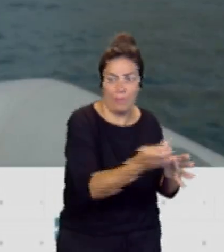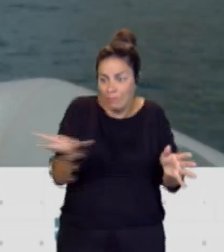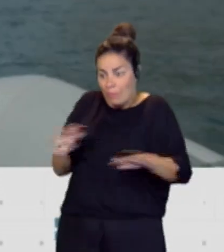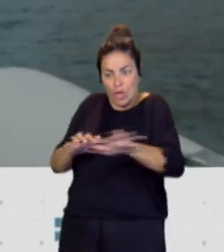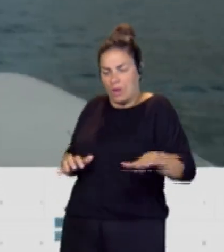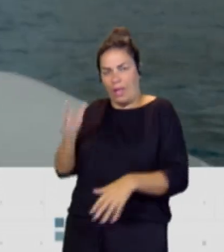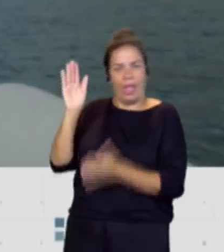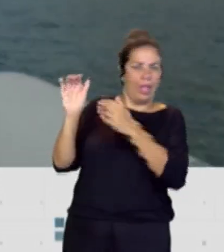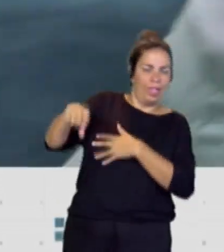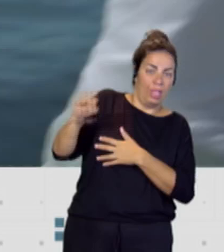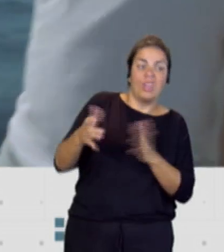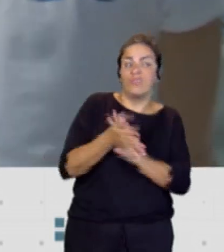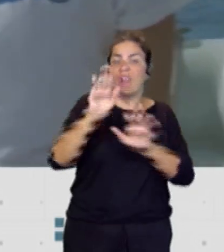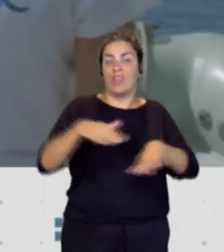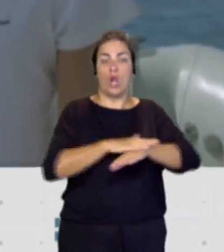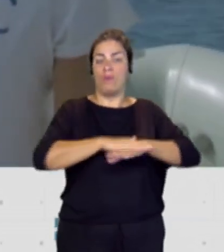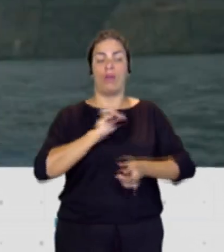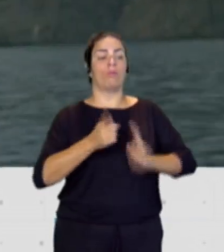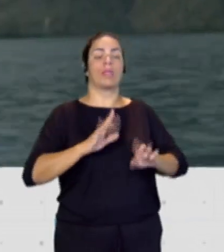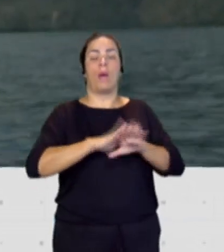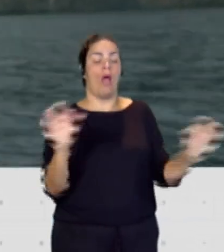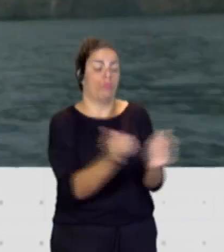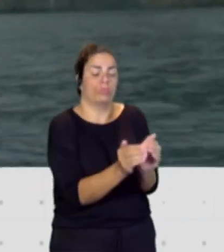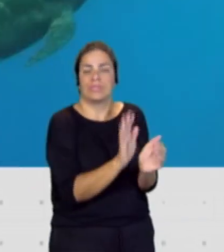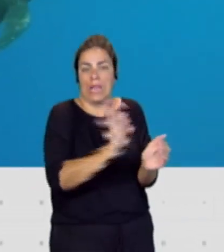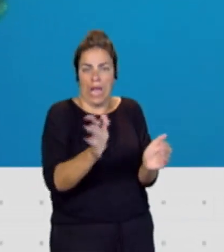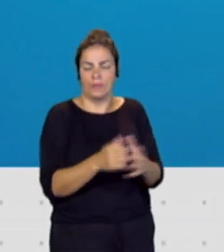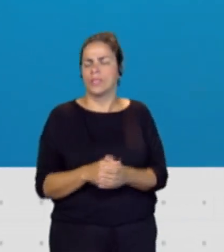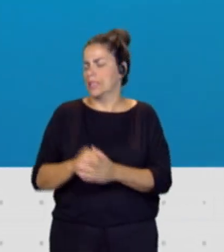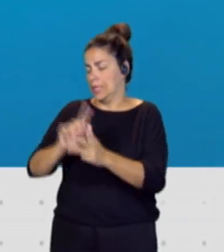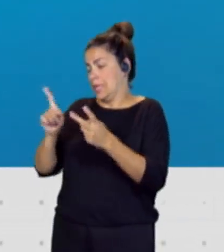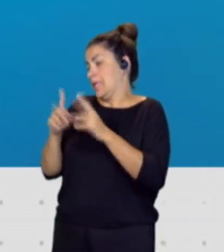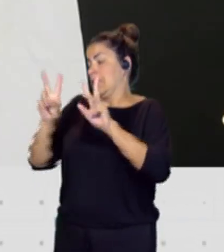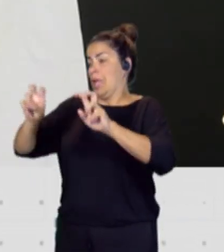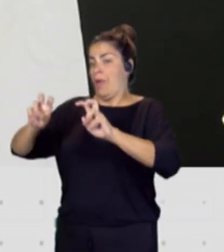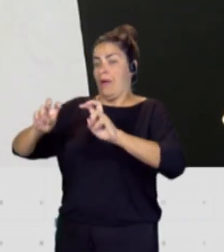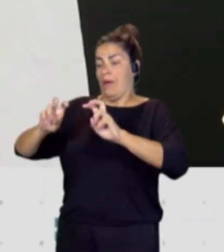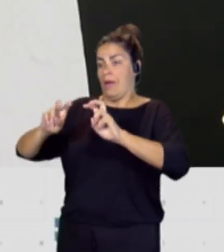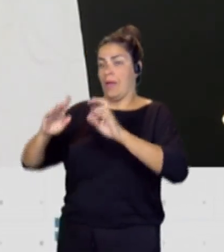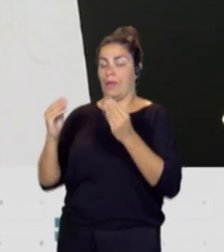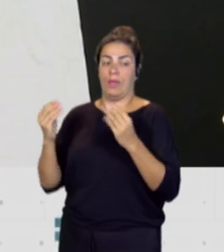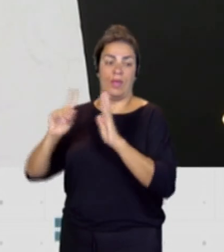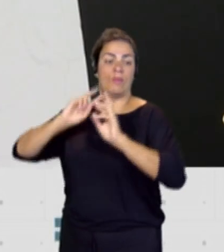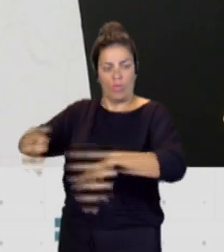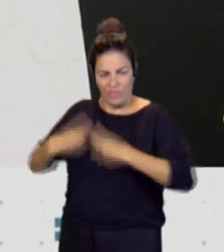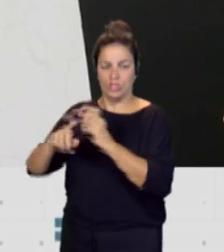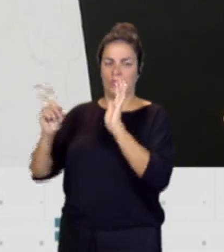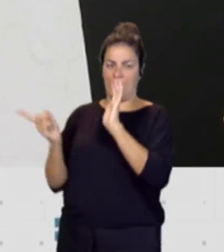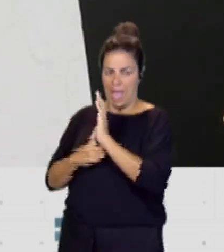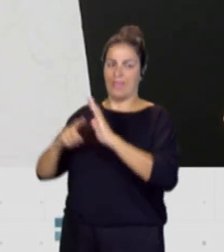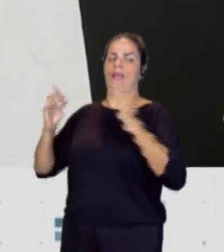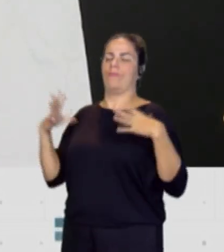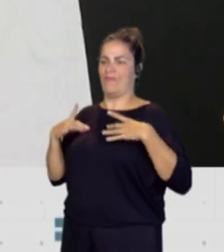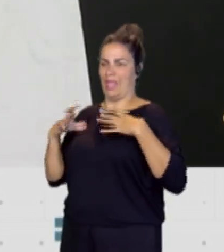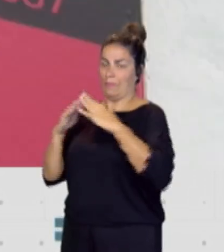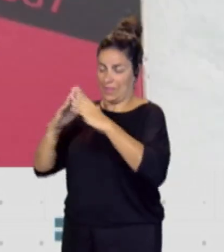solo gobierna para unos pocos y otra cuestión en pleno debate sobre la regulación de la vivienda vacacional señora Fierro ustedes solicitan también la suspensión temporal de la